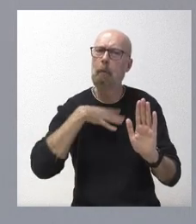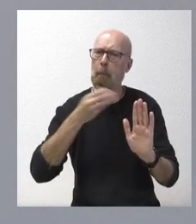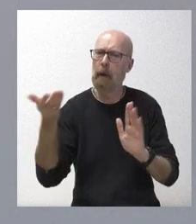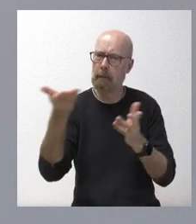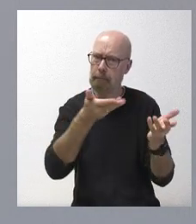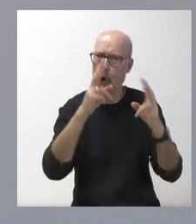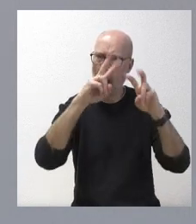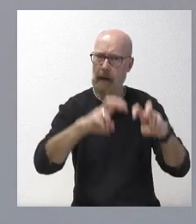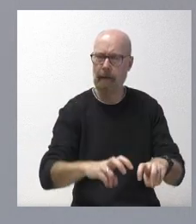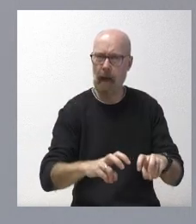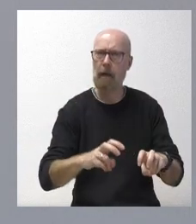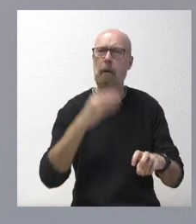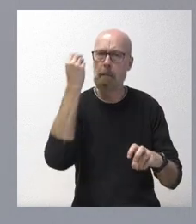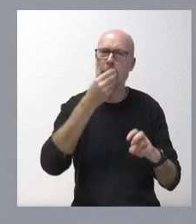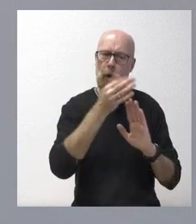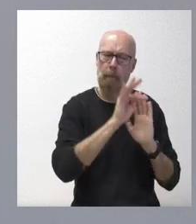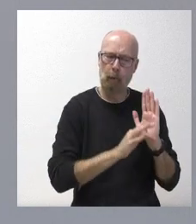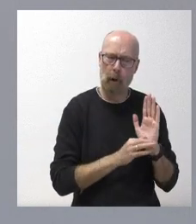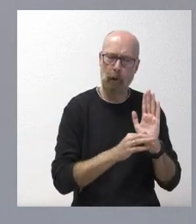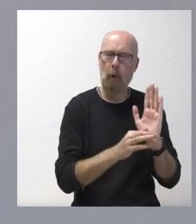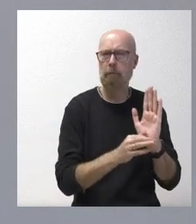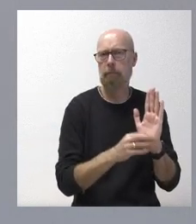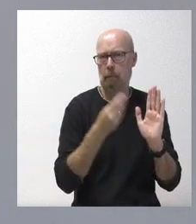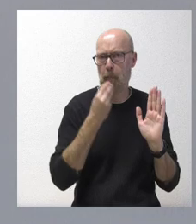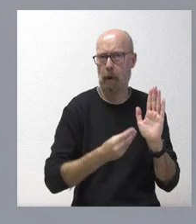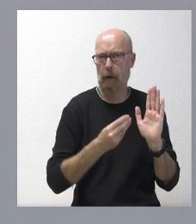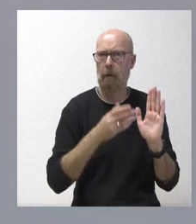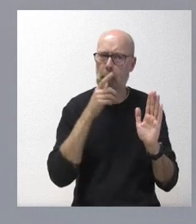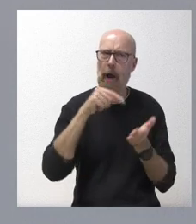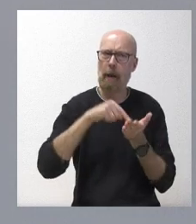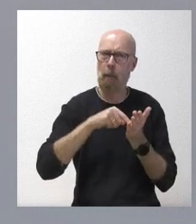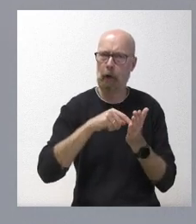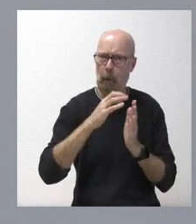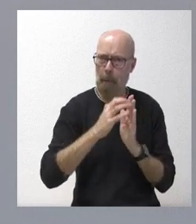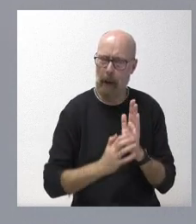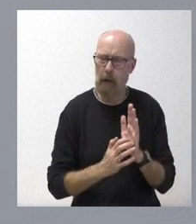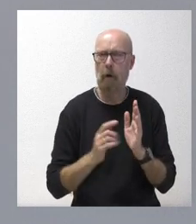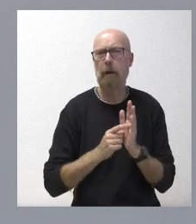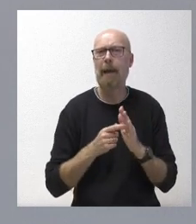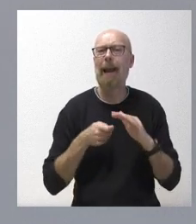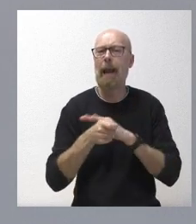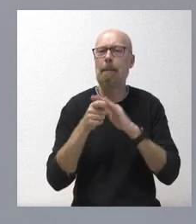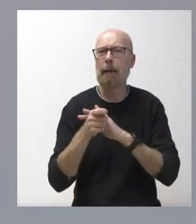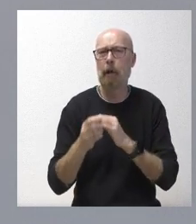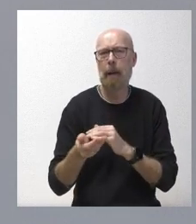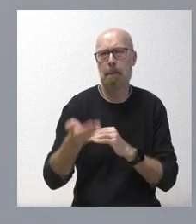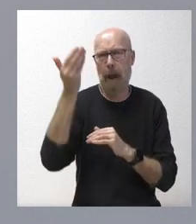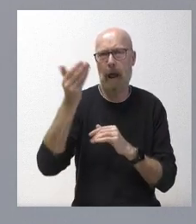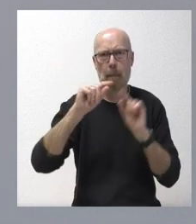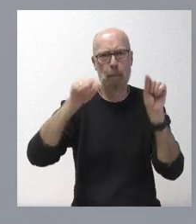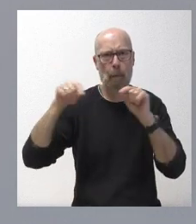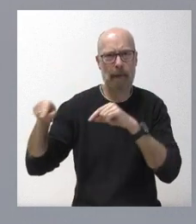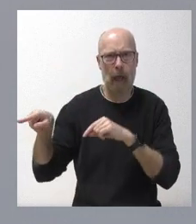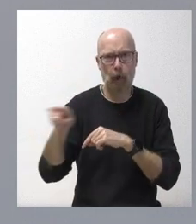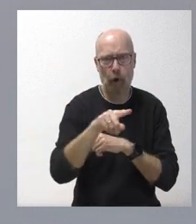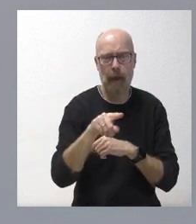presupuesto el que necesita Castilla y León, un presupuesto que baja impuestos, que sube inversiones y las sube en todas las provincias, que